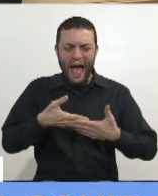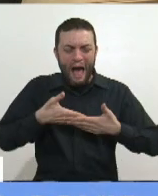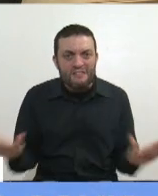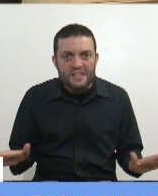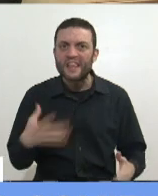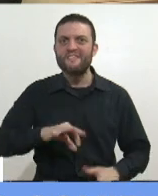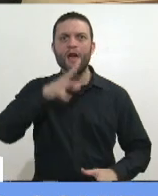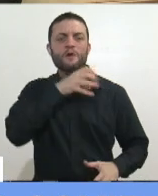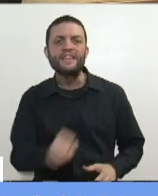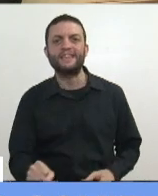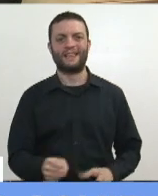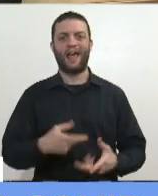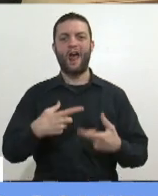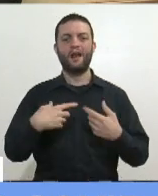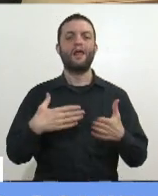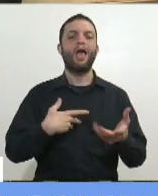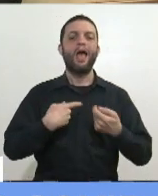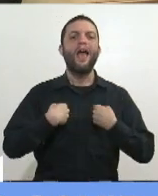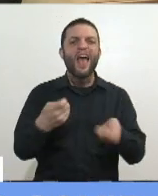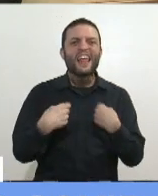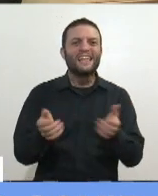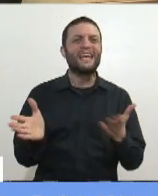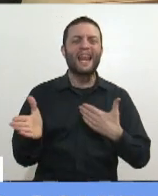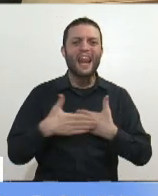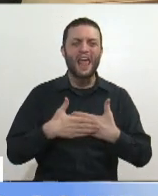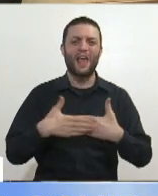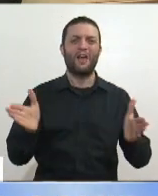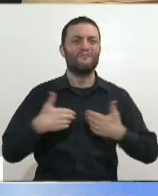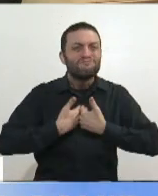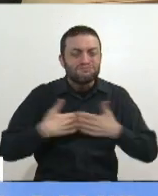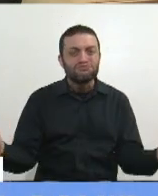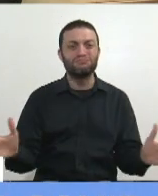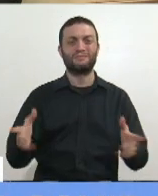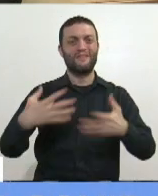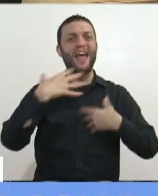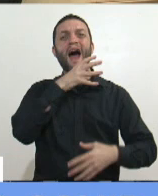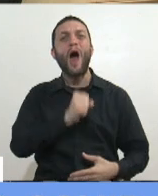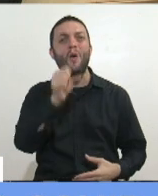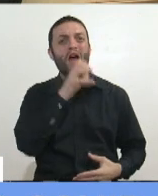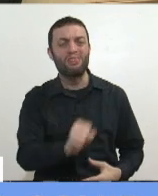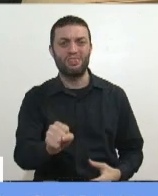Hay que resistir en las industrias. Hay que resistir.